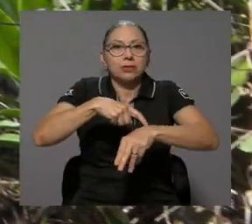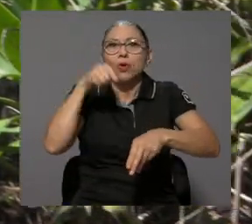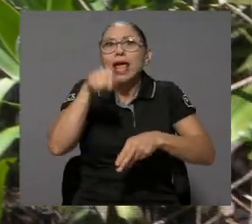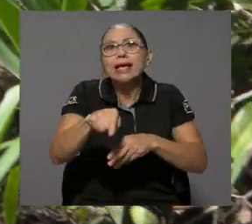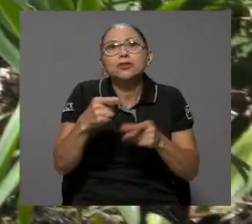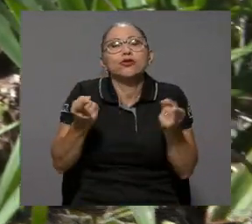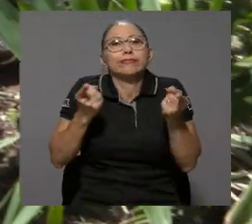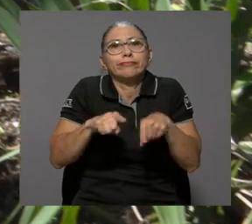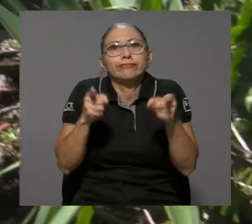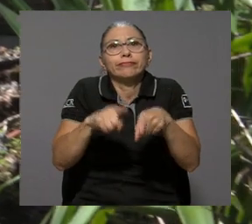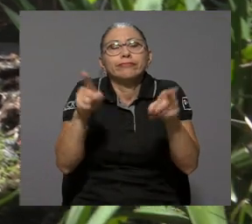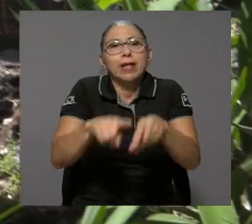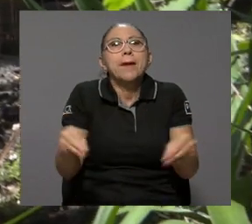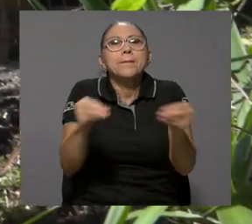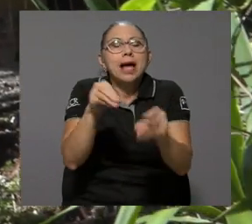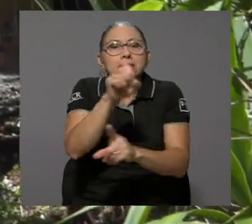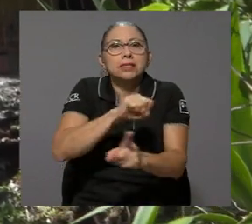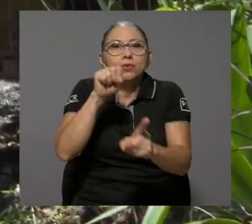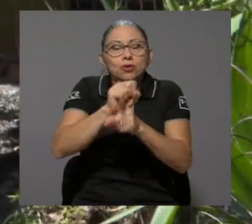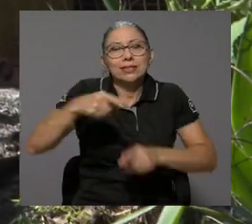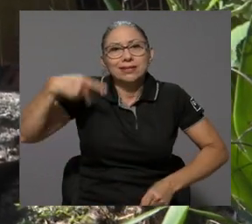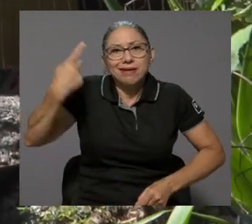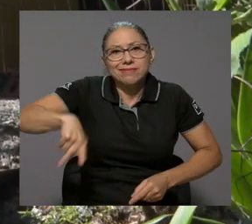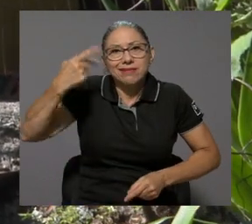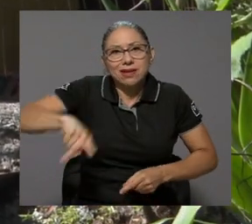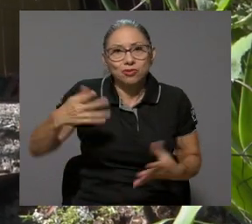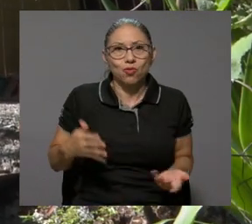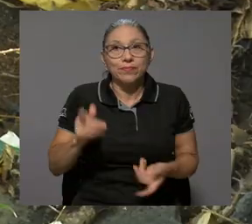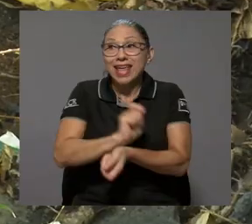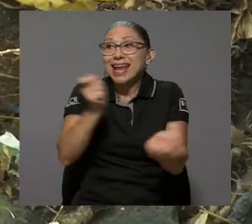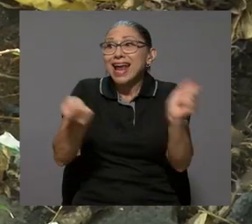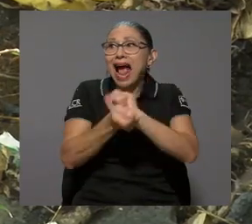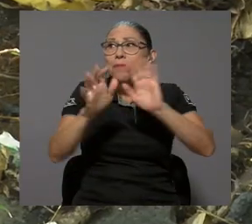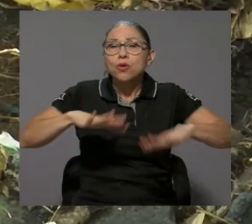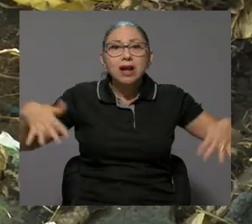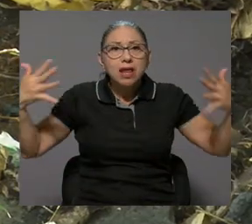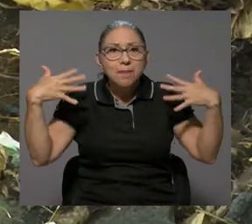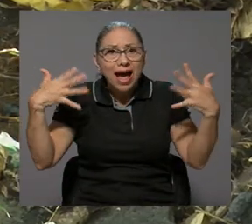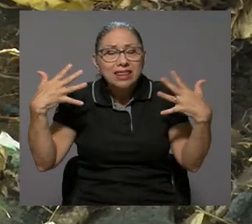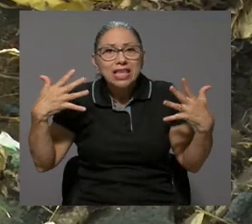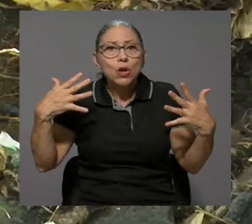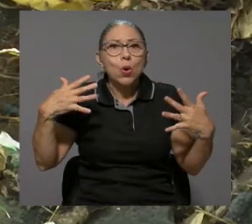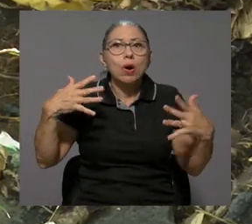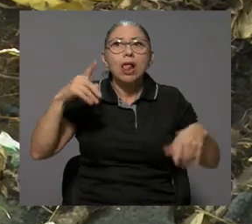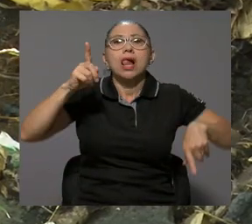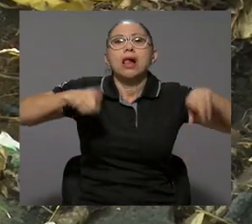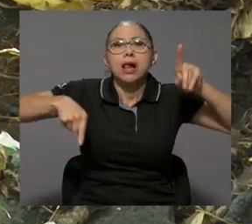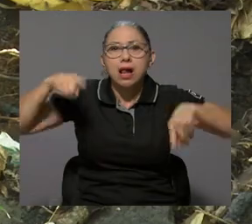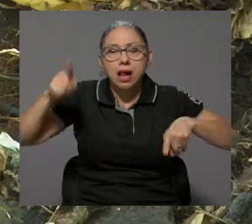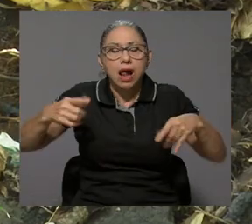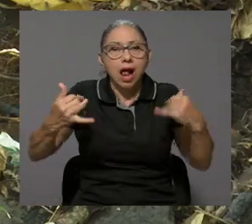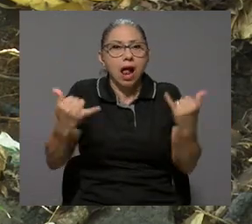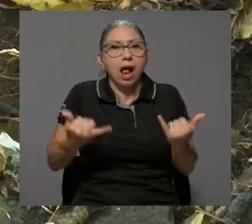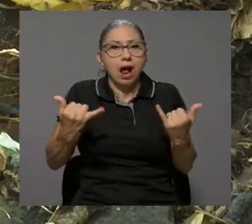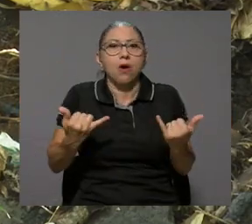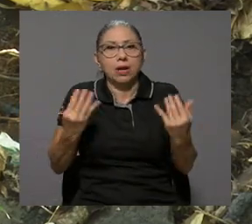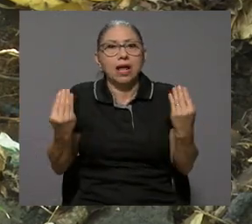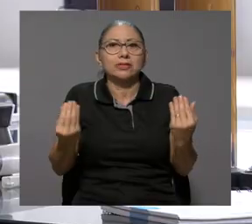corto plazo. Entonces eso está generando cada vez más condiciones de riesgo y el cambio climático especialmente se está